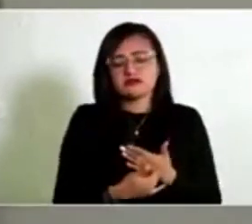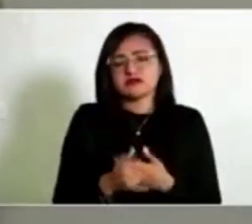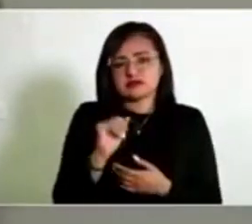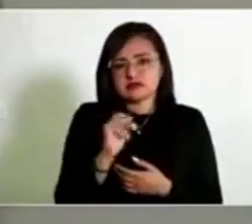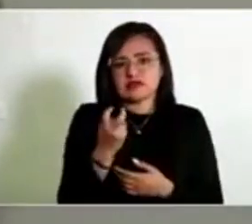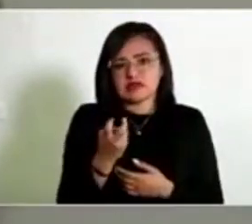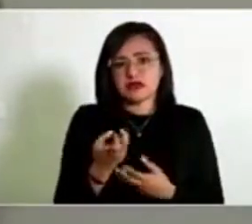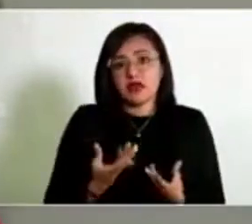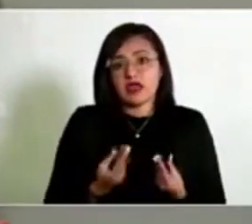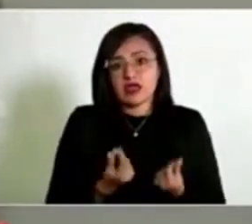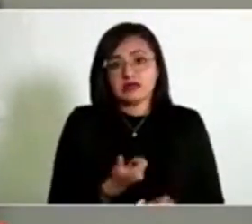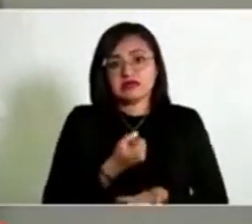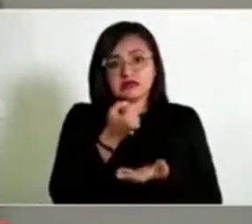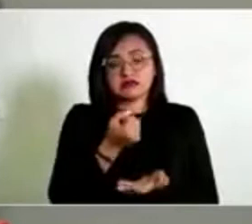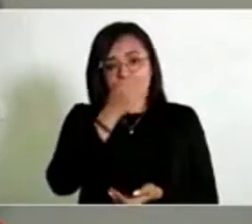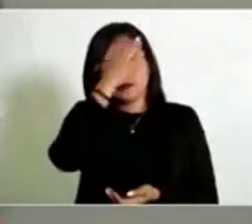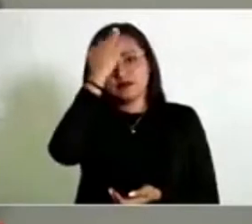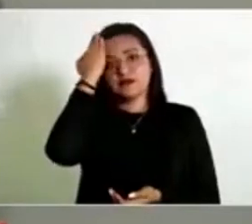recurso público. ¿El recurso?